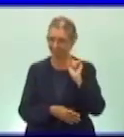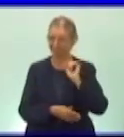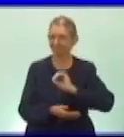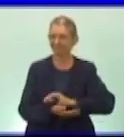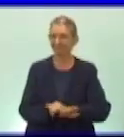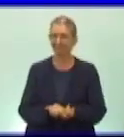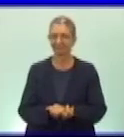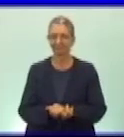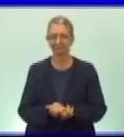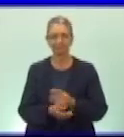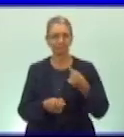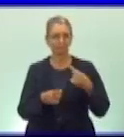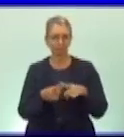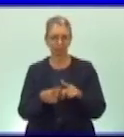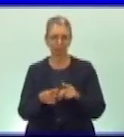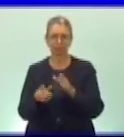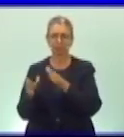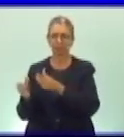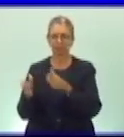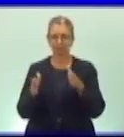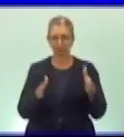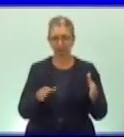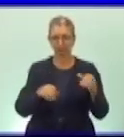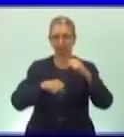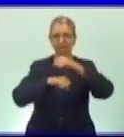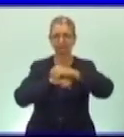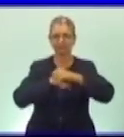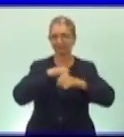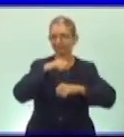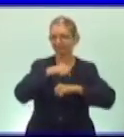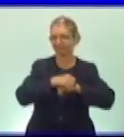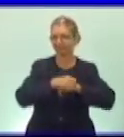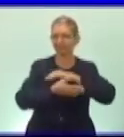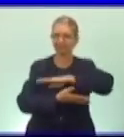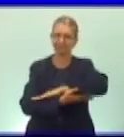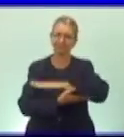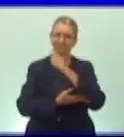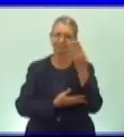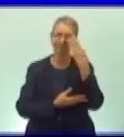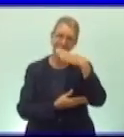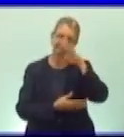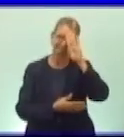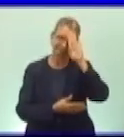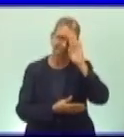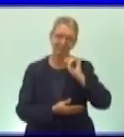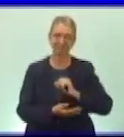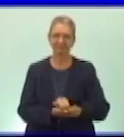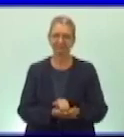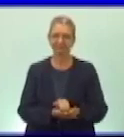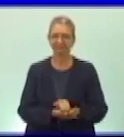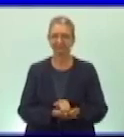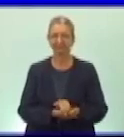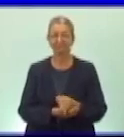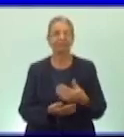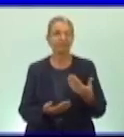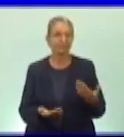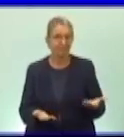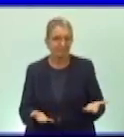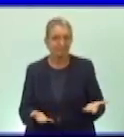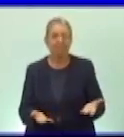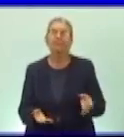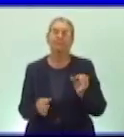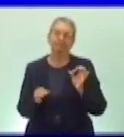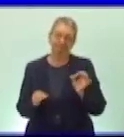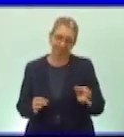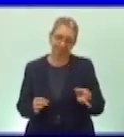vamos ahora a analizar cuál es la estructura del álbum de la patria porque todo trabajo